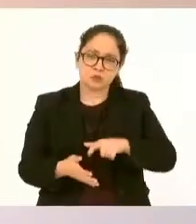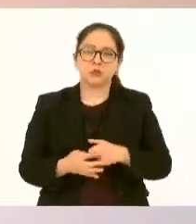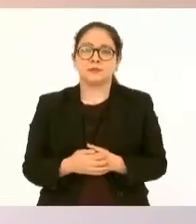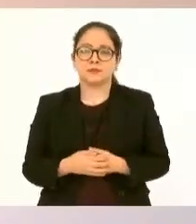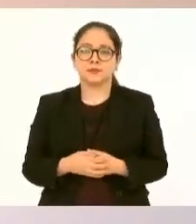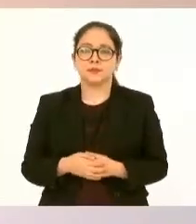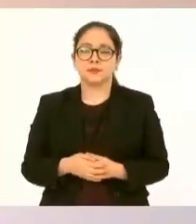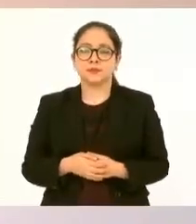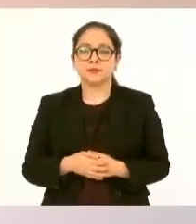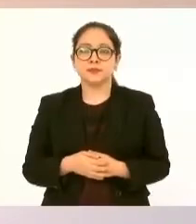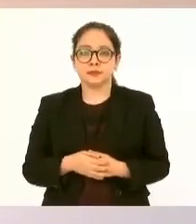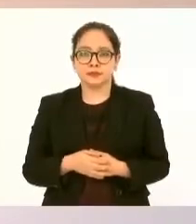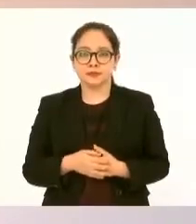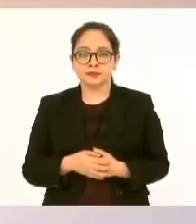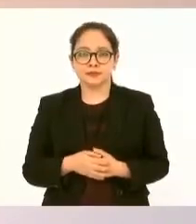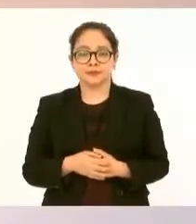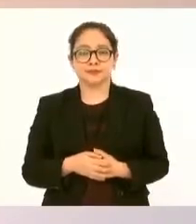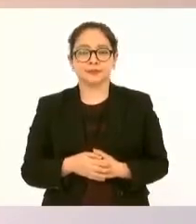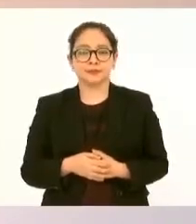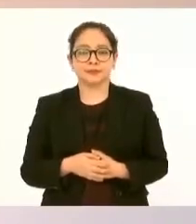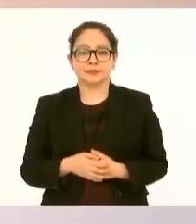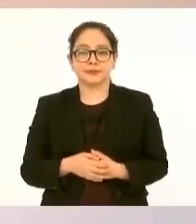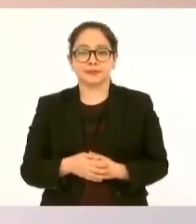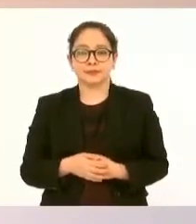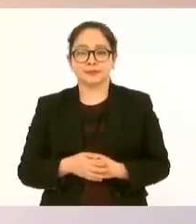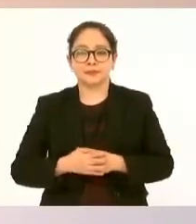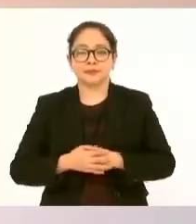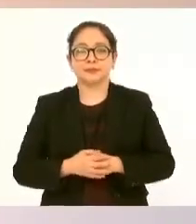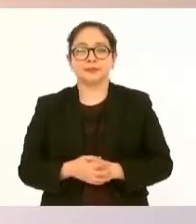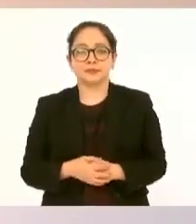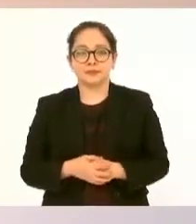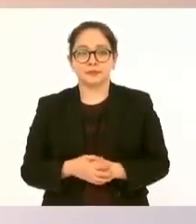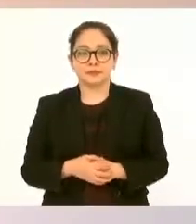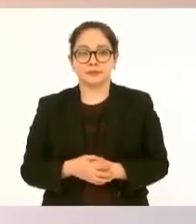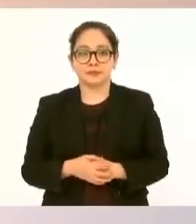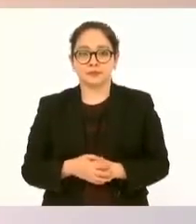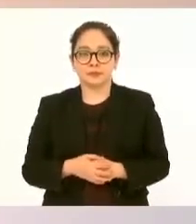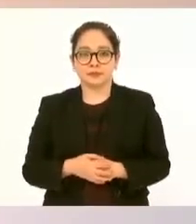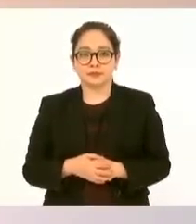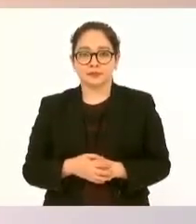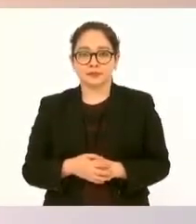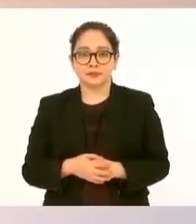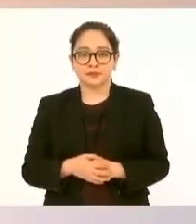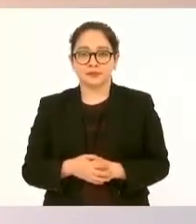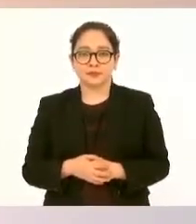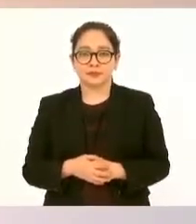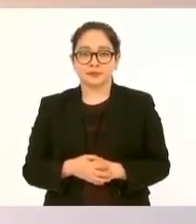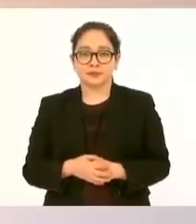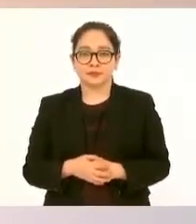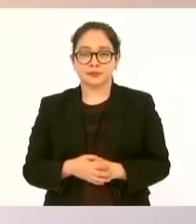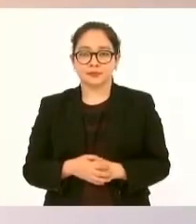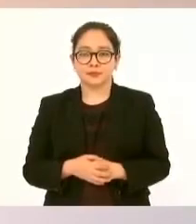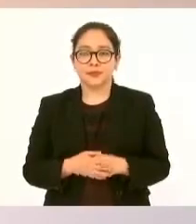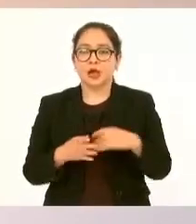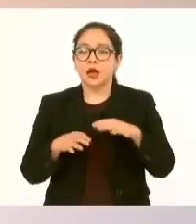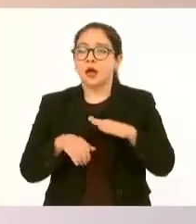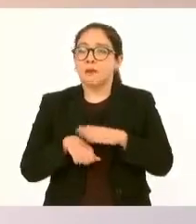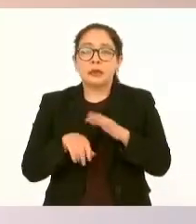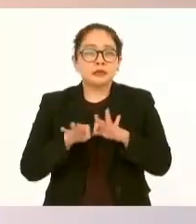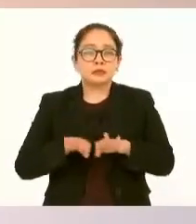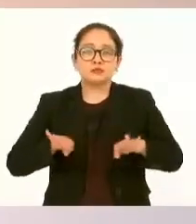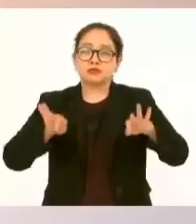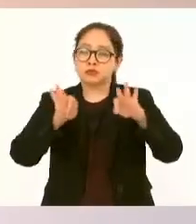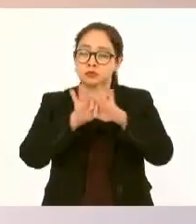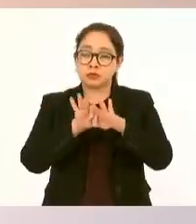Lo prioritario es que abajo haya